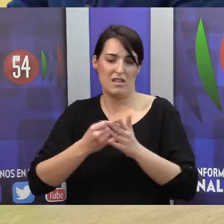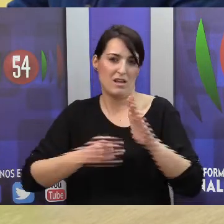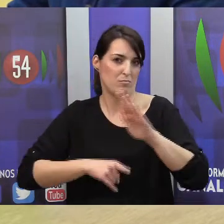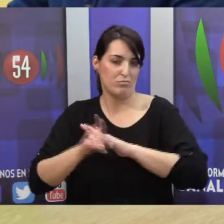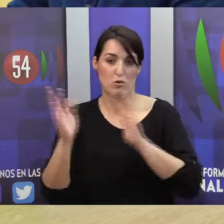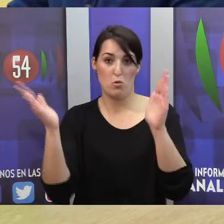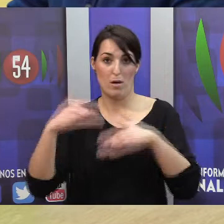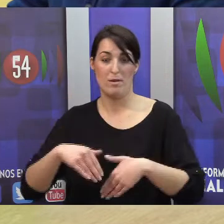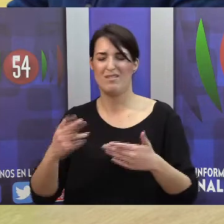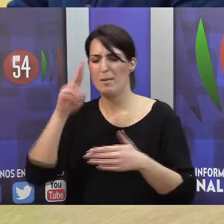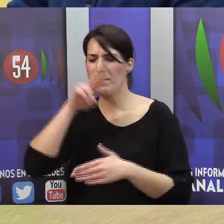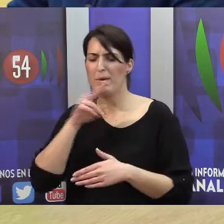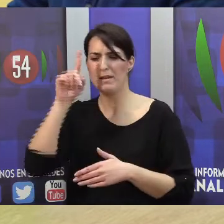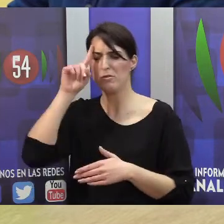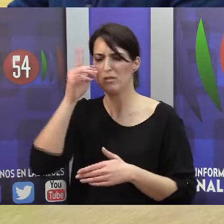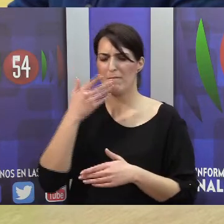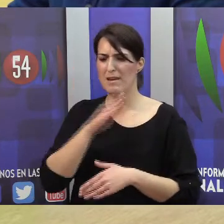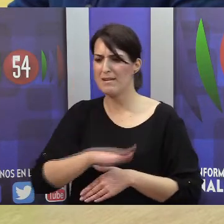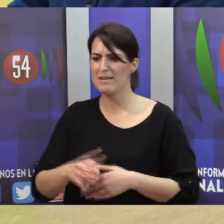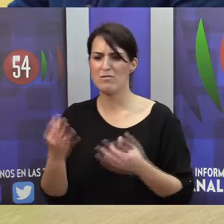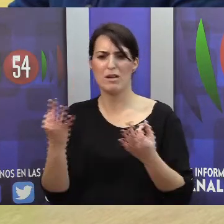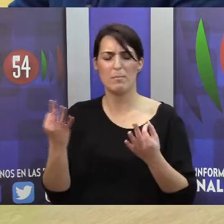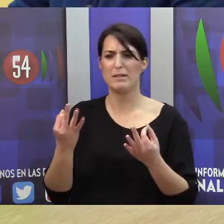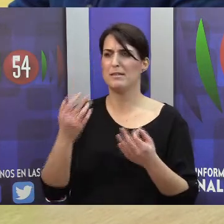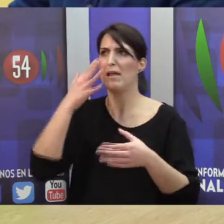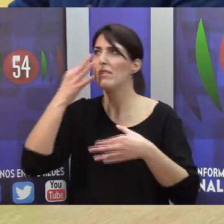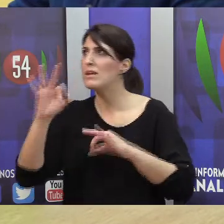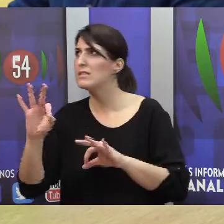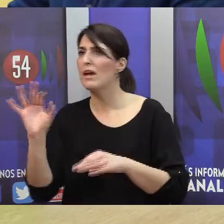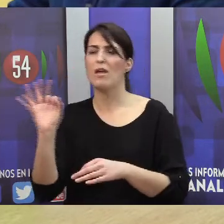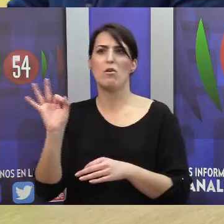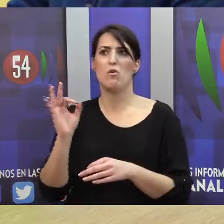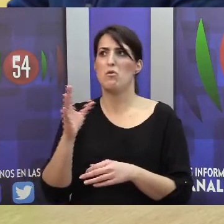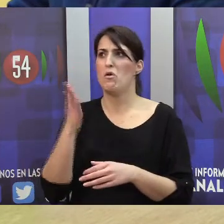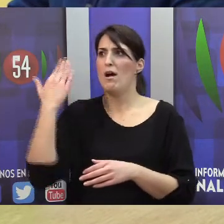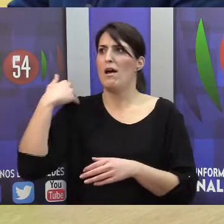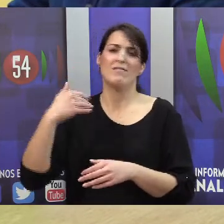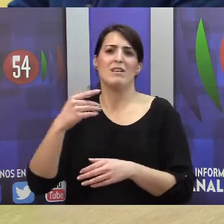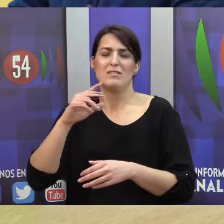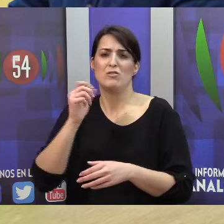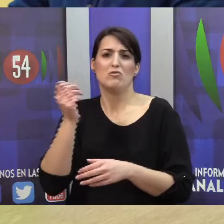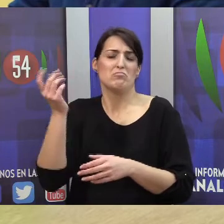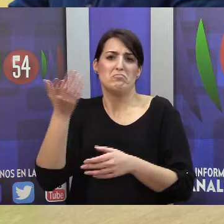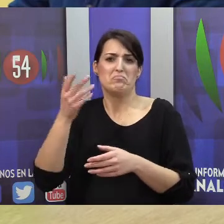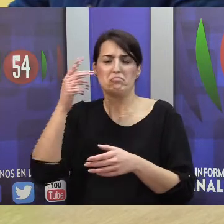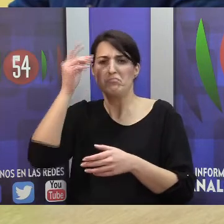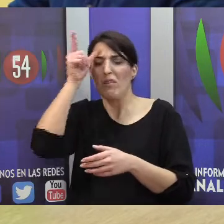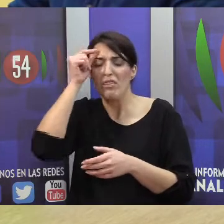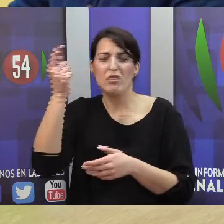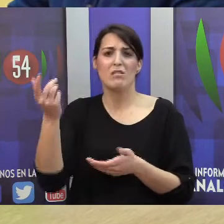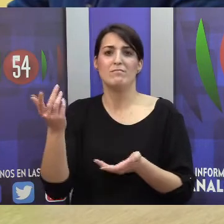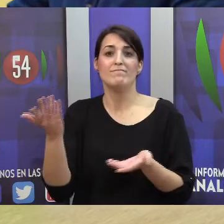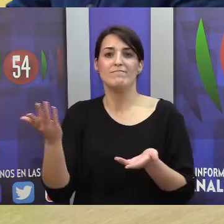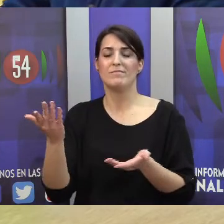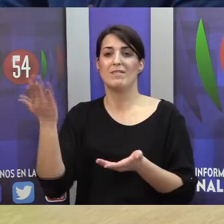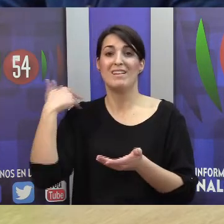vivían con esa incógnita de no saber qué le pasaba al niño, si era distraído, si era, pues como se llamaba en la época, subnormales, y entonces concluían una